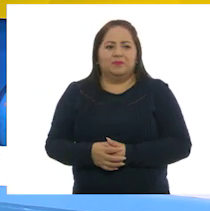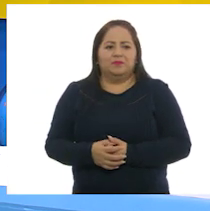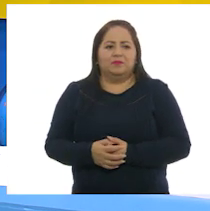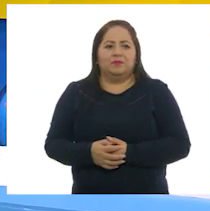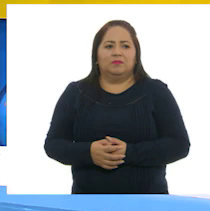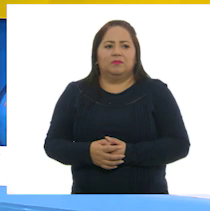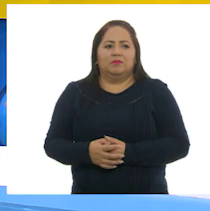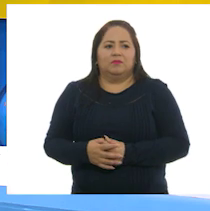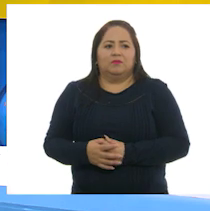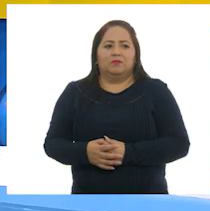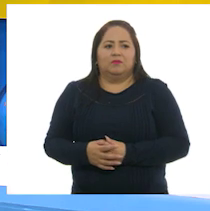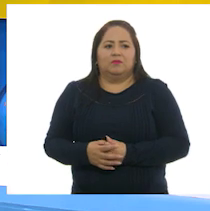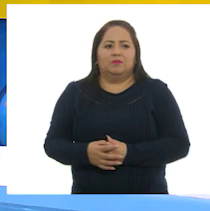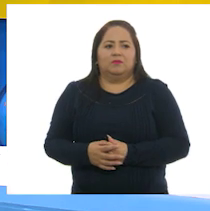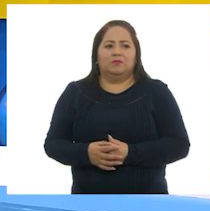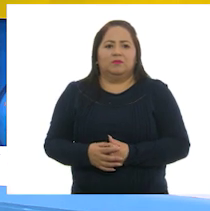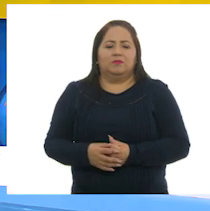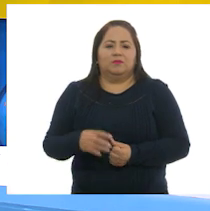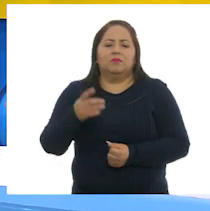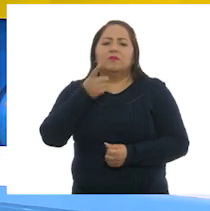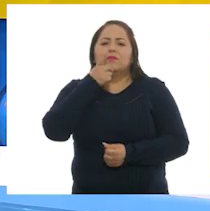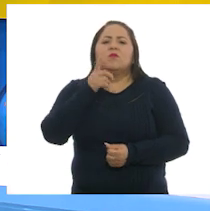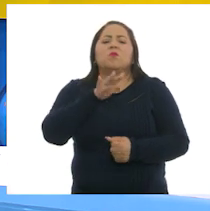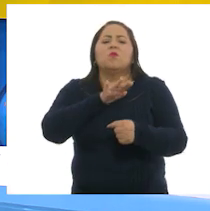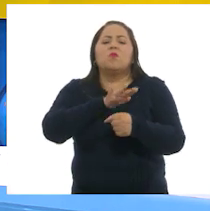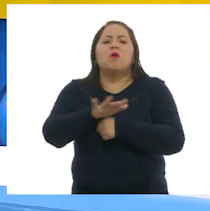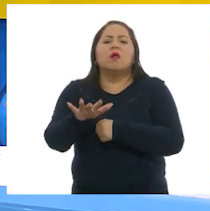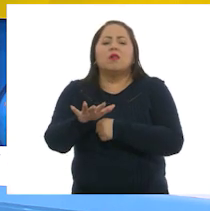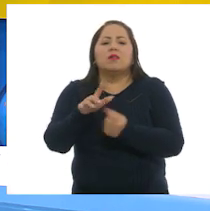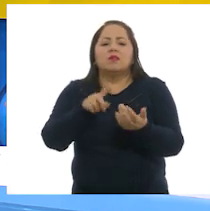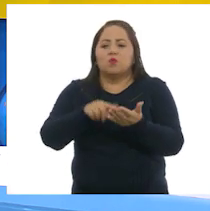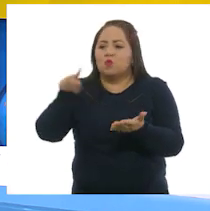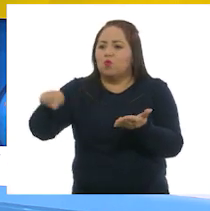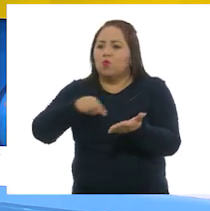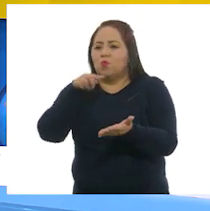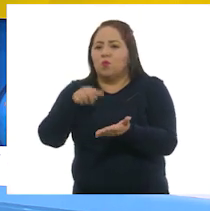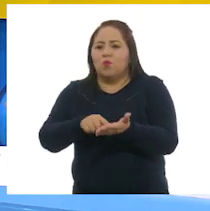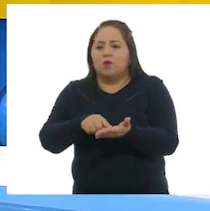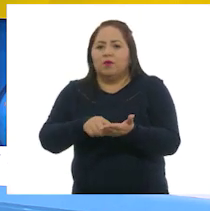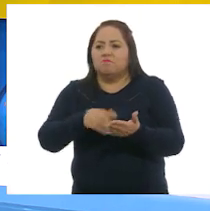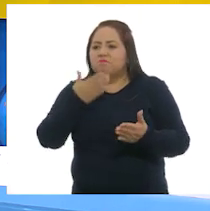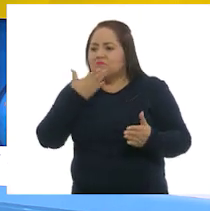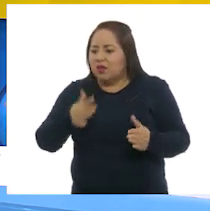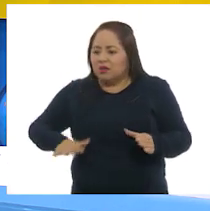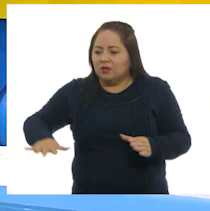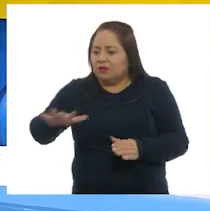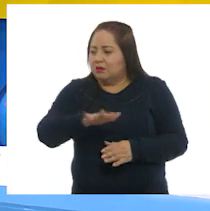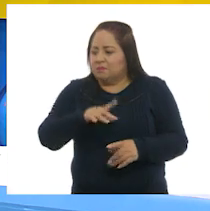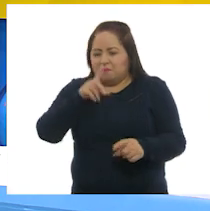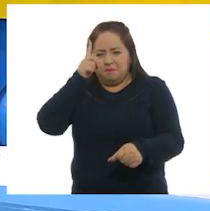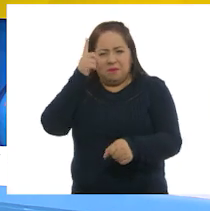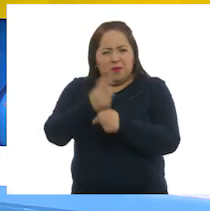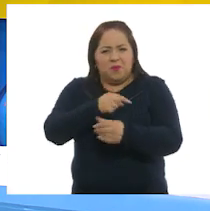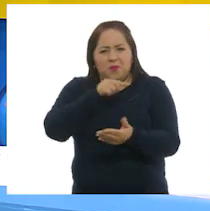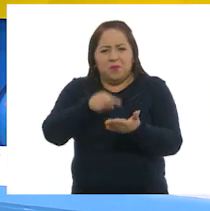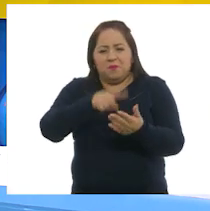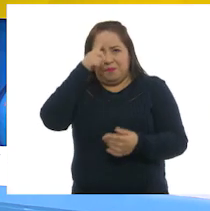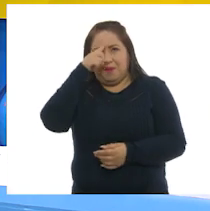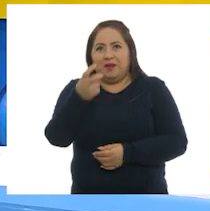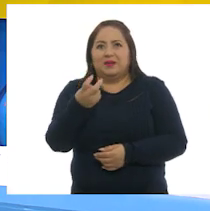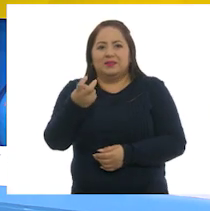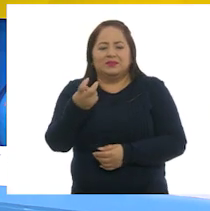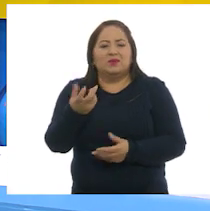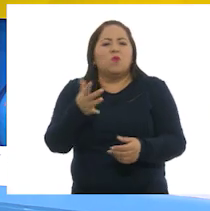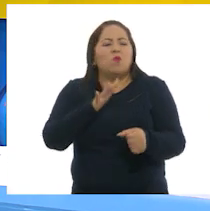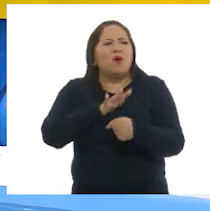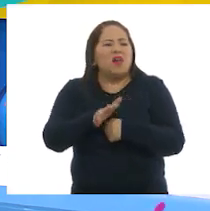Puedo darles una pista. Esa la que se practica en lugares acondicionados específicamente para este fin.